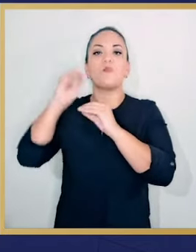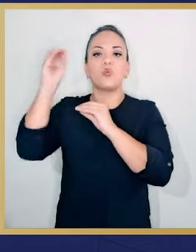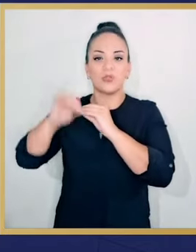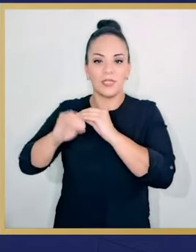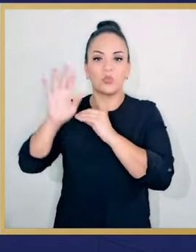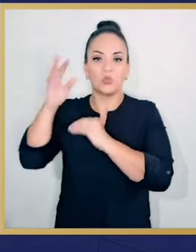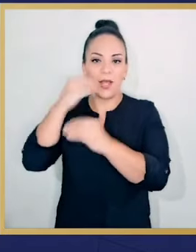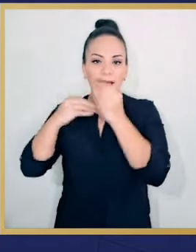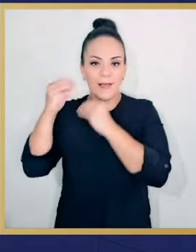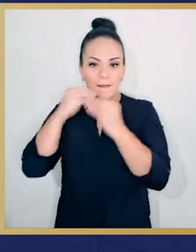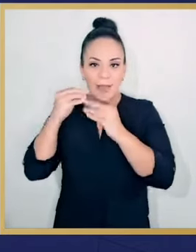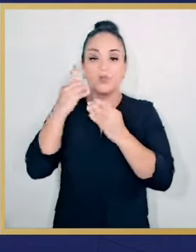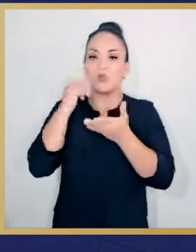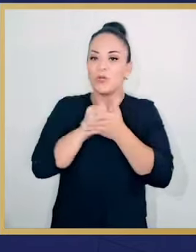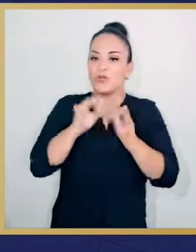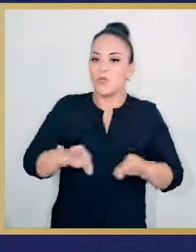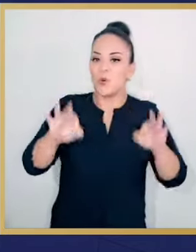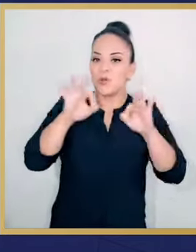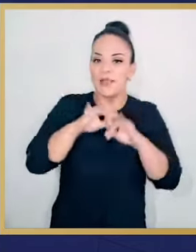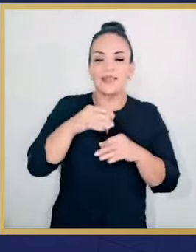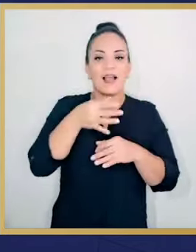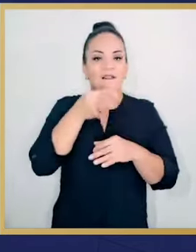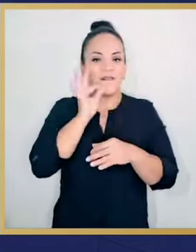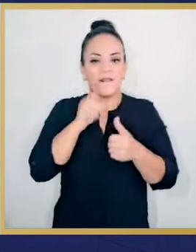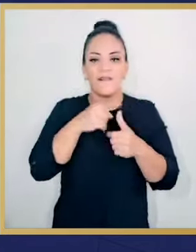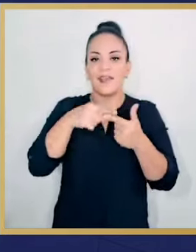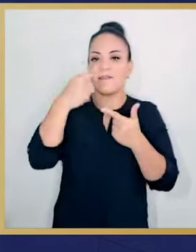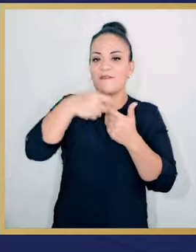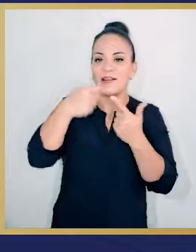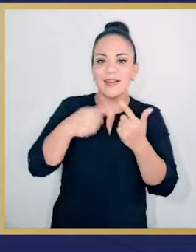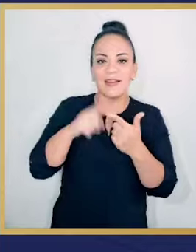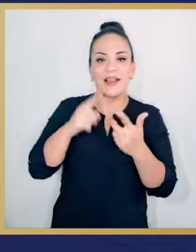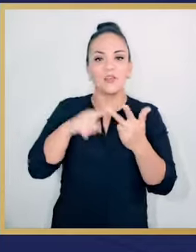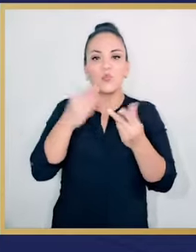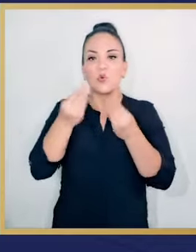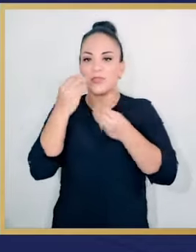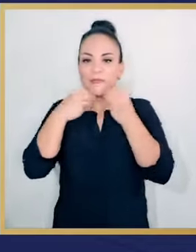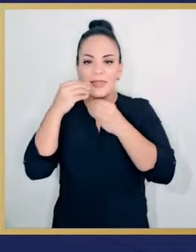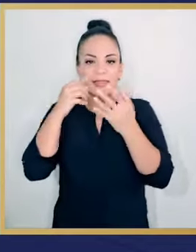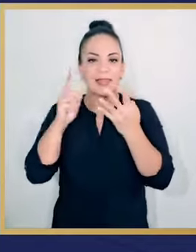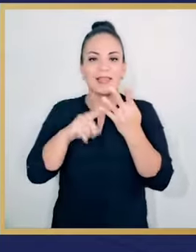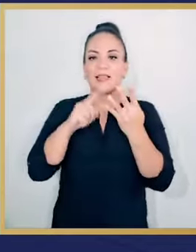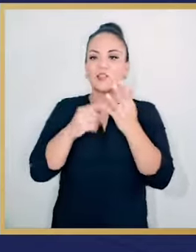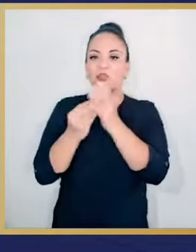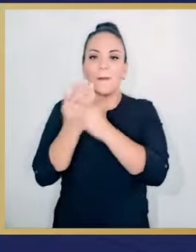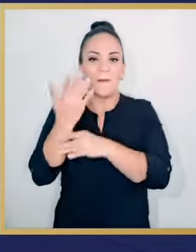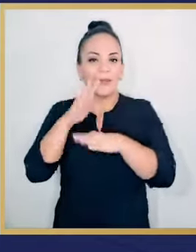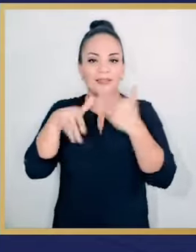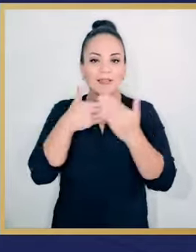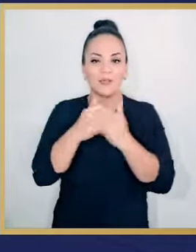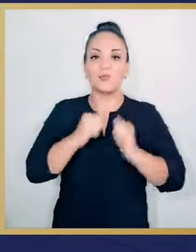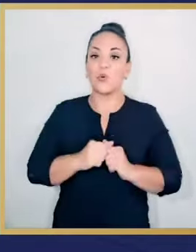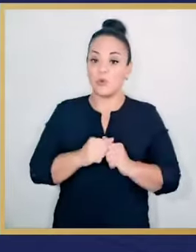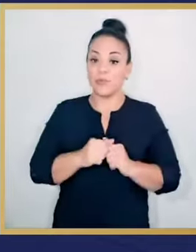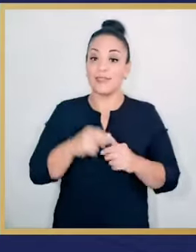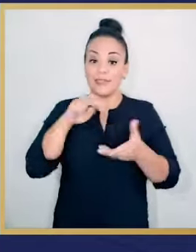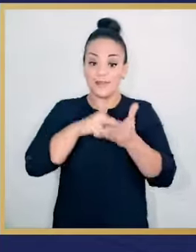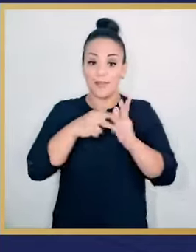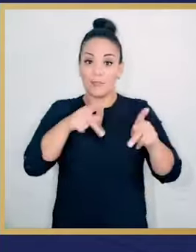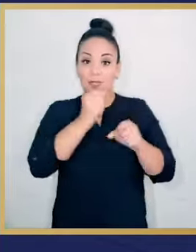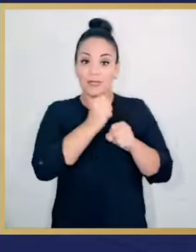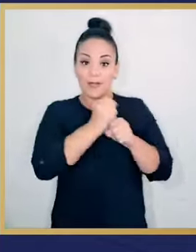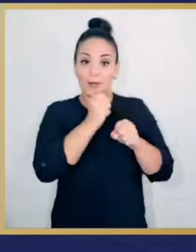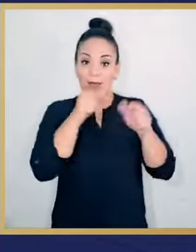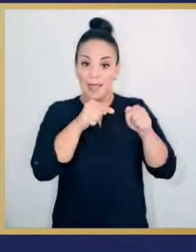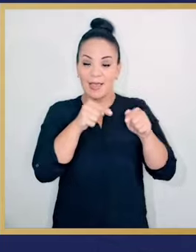% de sus alimentos. Café, banano, frutos tropicales, productos alimenticios y plantas ornamentales, por citar algunos,